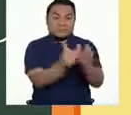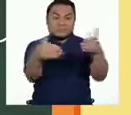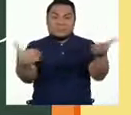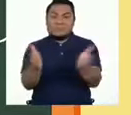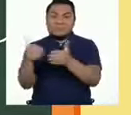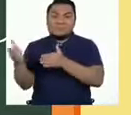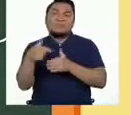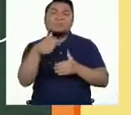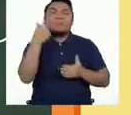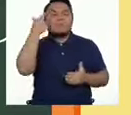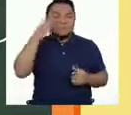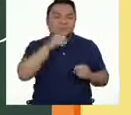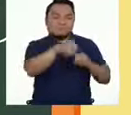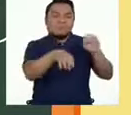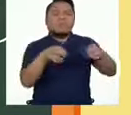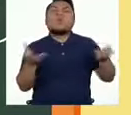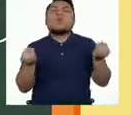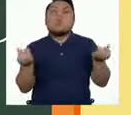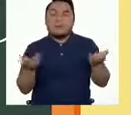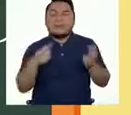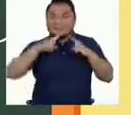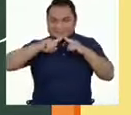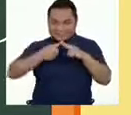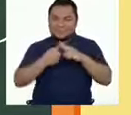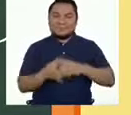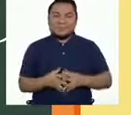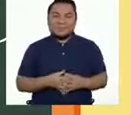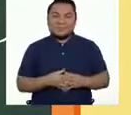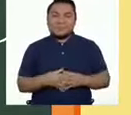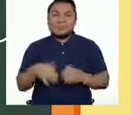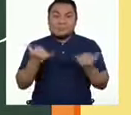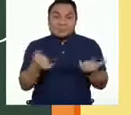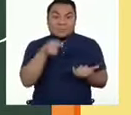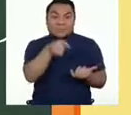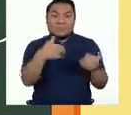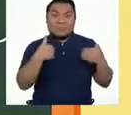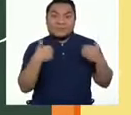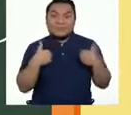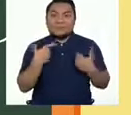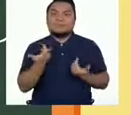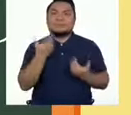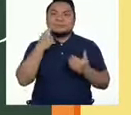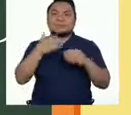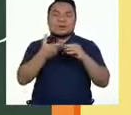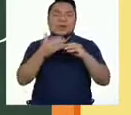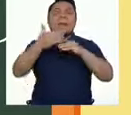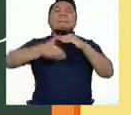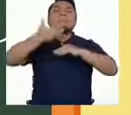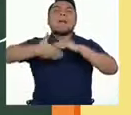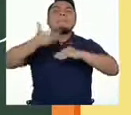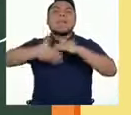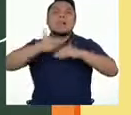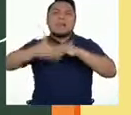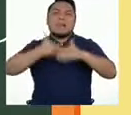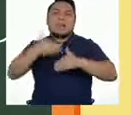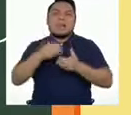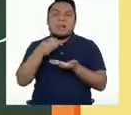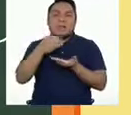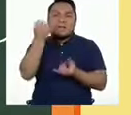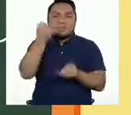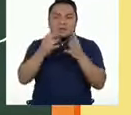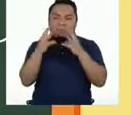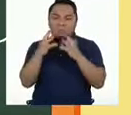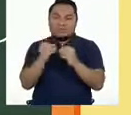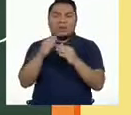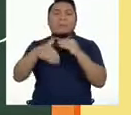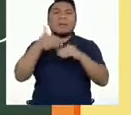los objetos de Pedro. ¡Comencemos! Tenemos aquí un rollo vacío de papel higiénico. ¿Dónde vamos